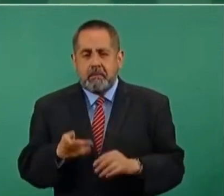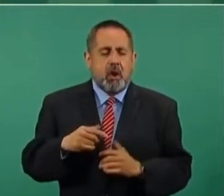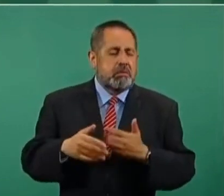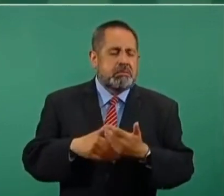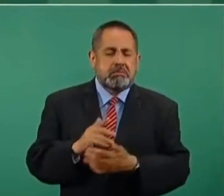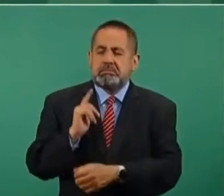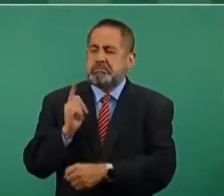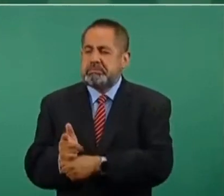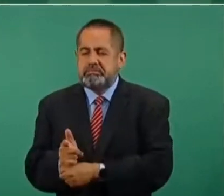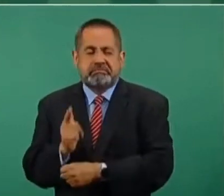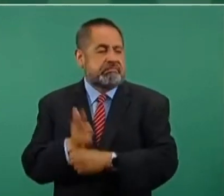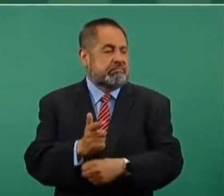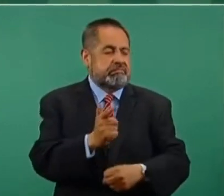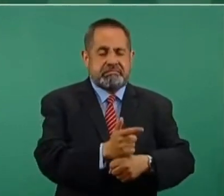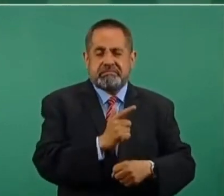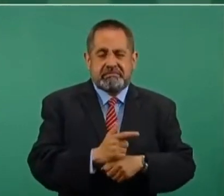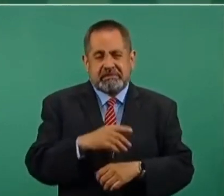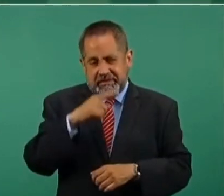se sabe.